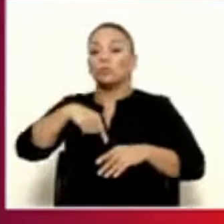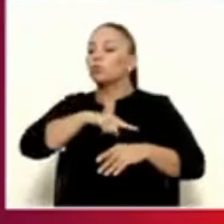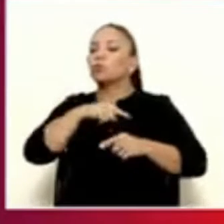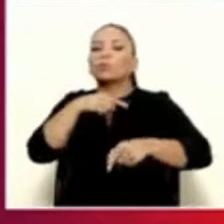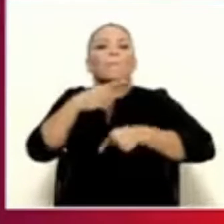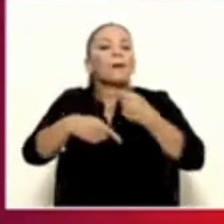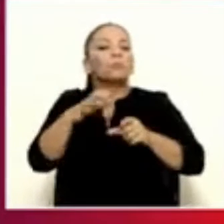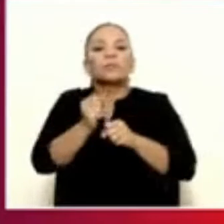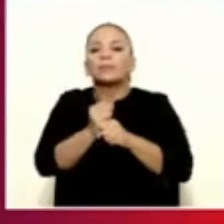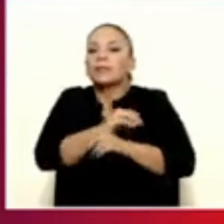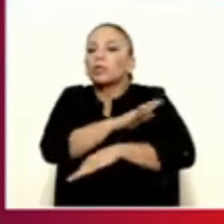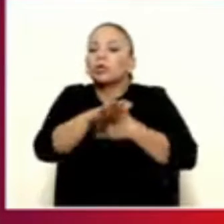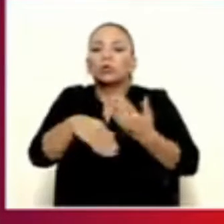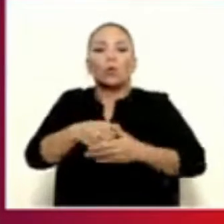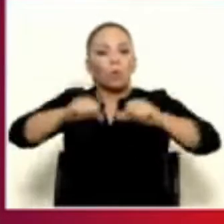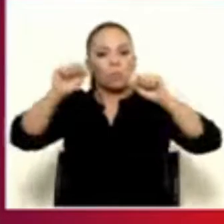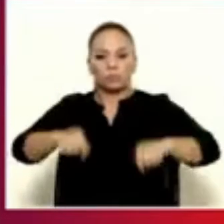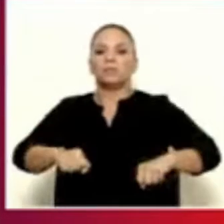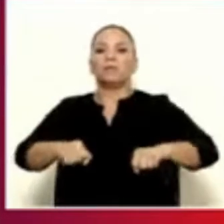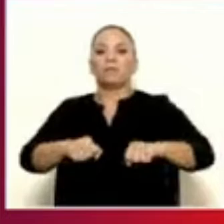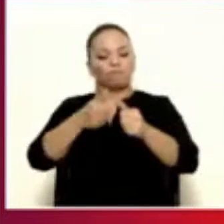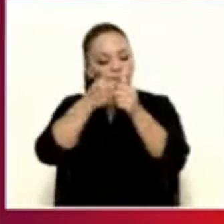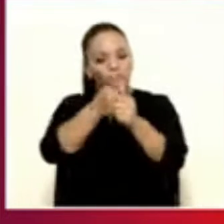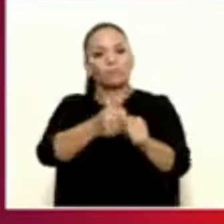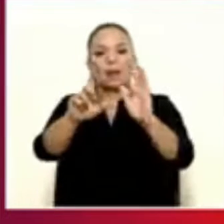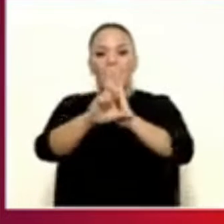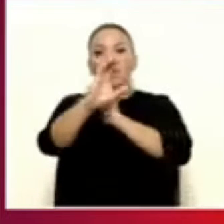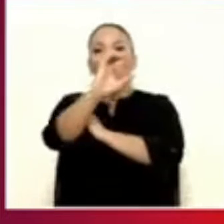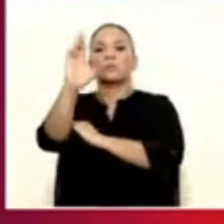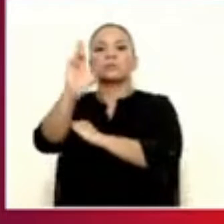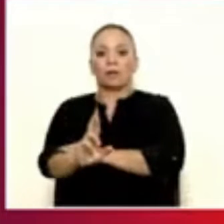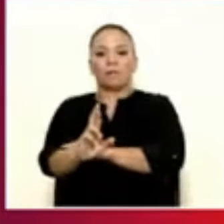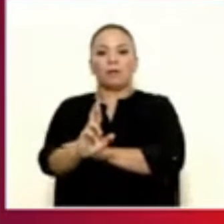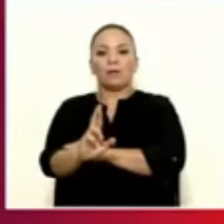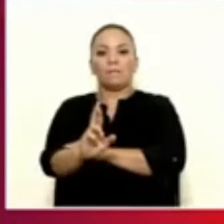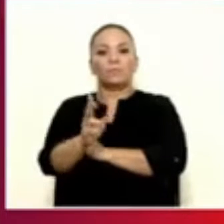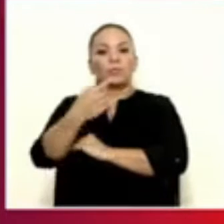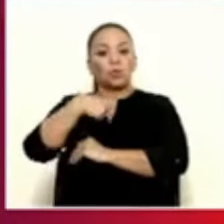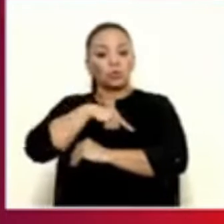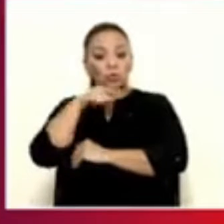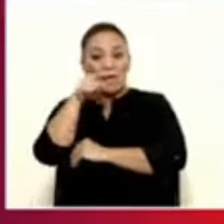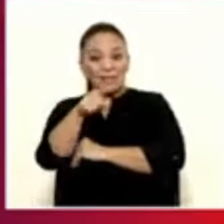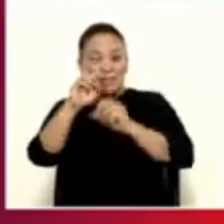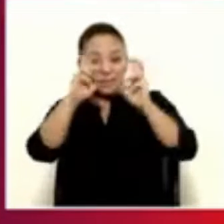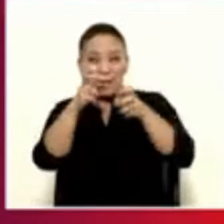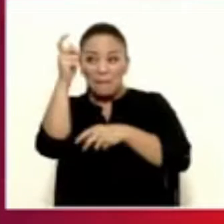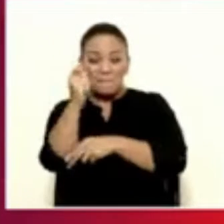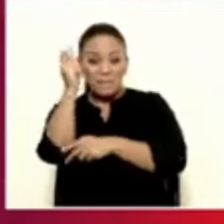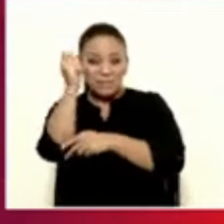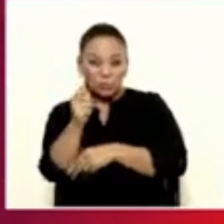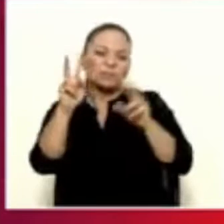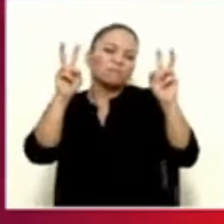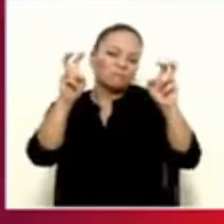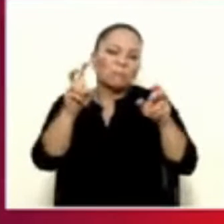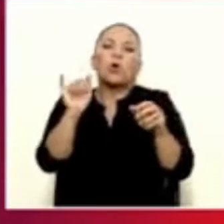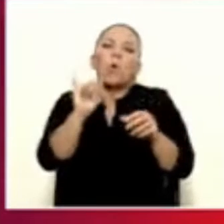consecuencias dentro del marco de la ley de Costa Rica para quitar ese cáncer de las pensiones de lujo. Este es